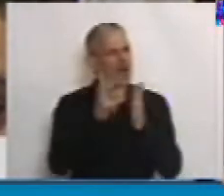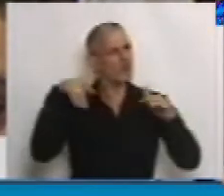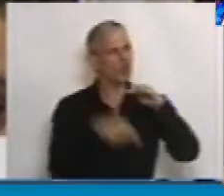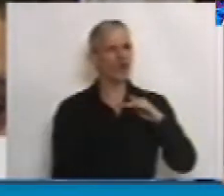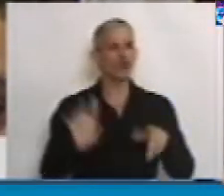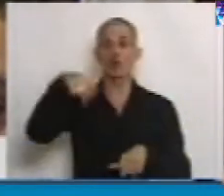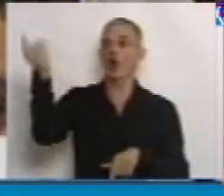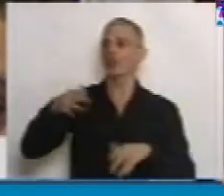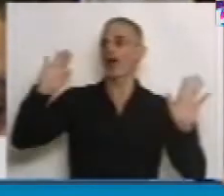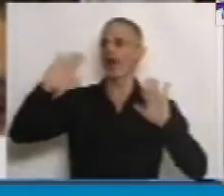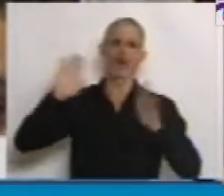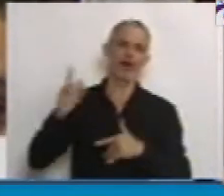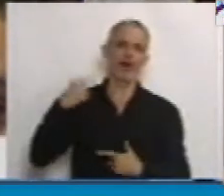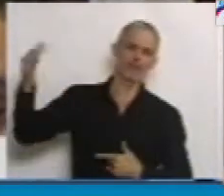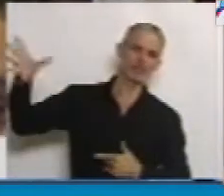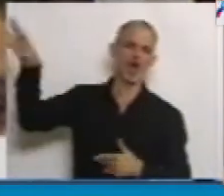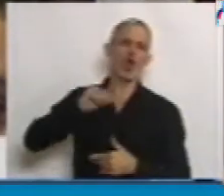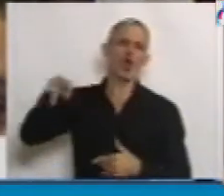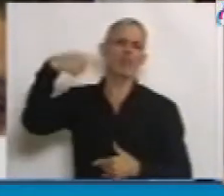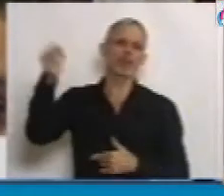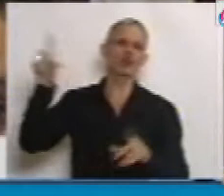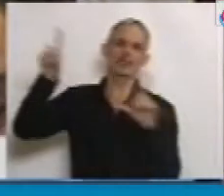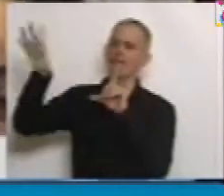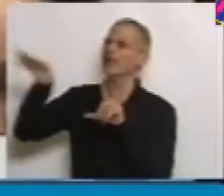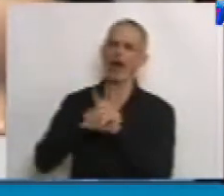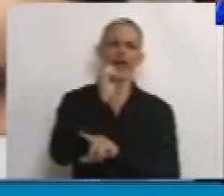y otros se basan en los refritos de la prensa.